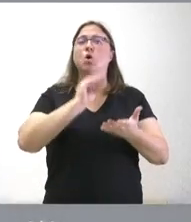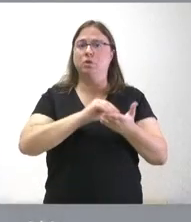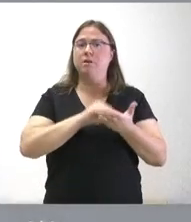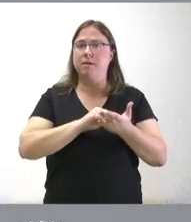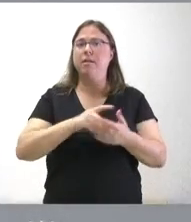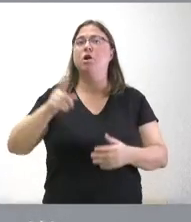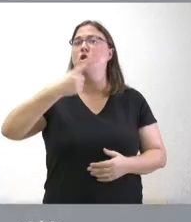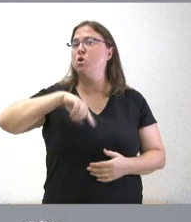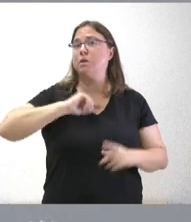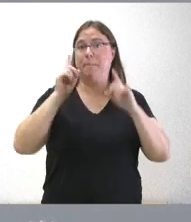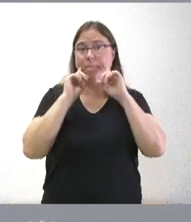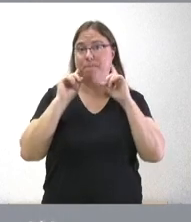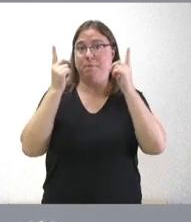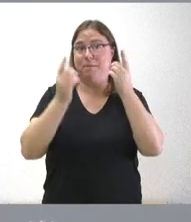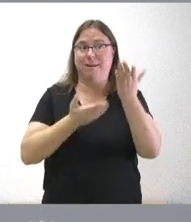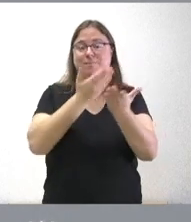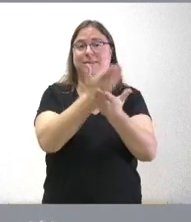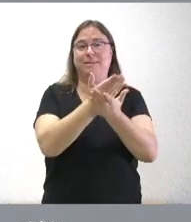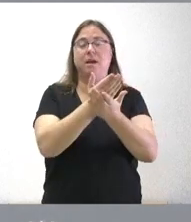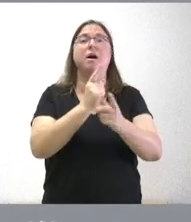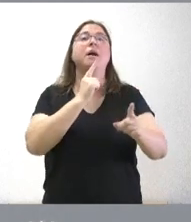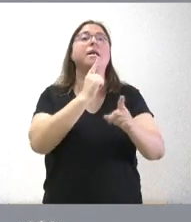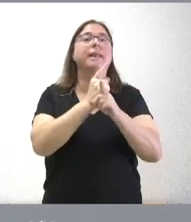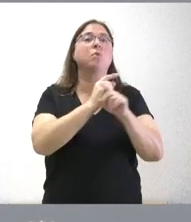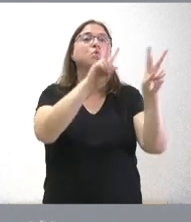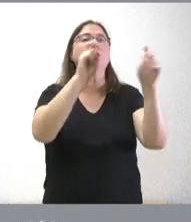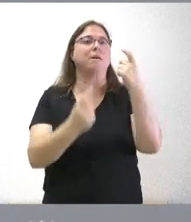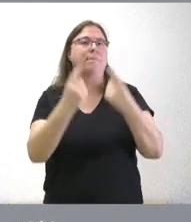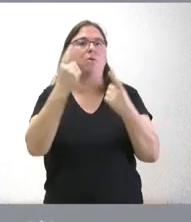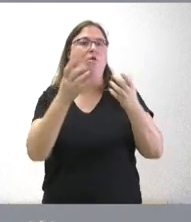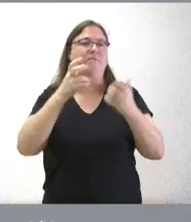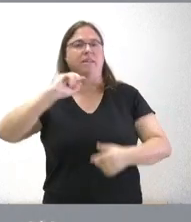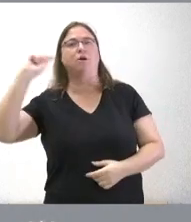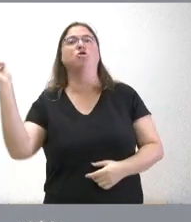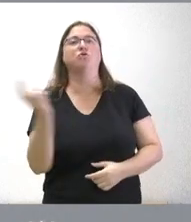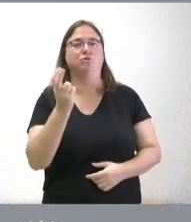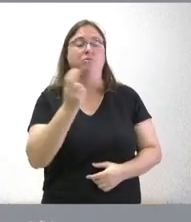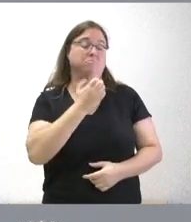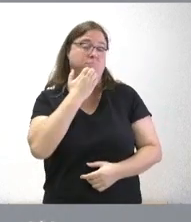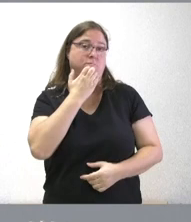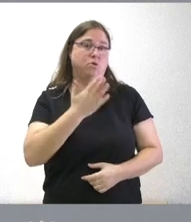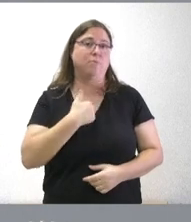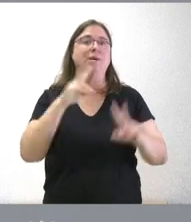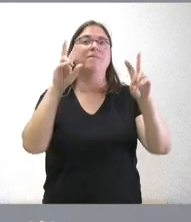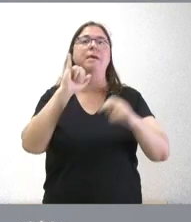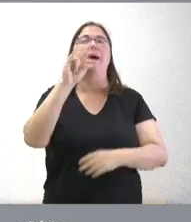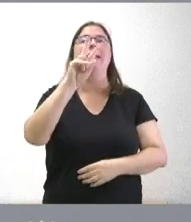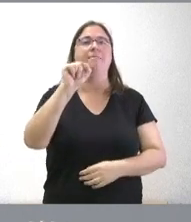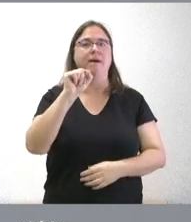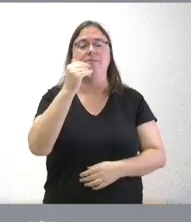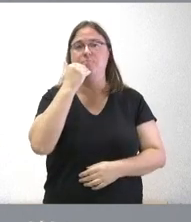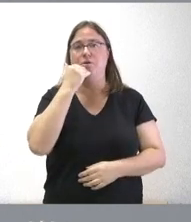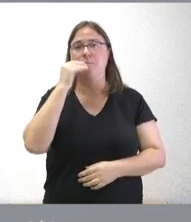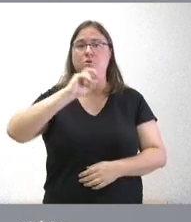Castilla y León la primera comunidad autónoma en presentar recursos sobre algunas materias de las que se han beneficiado el resto yo quiero recordar aquí la del IVA por ejemplo la